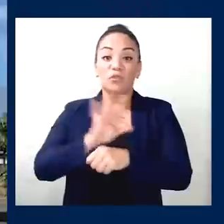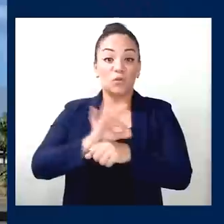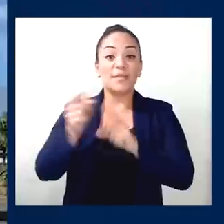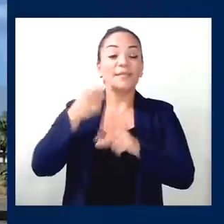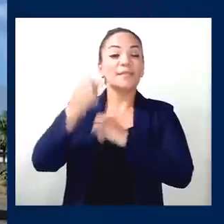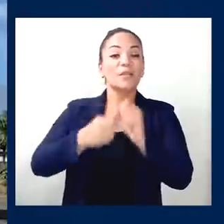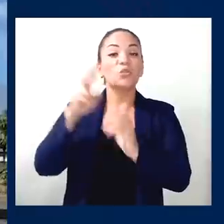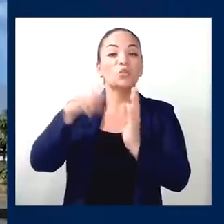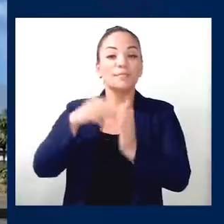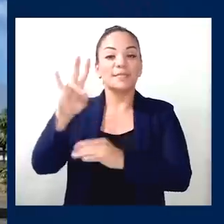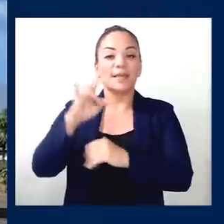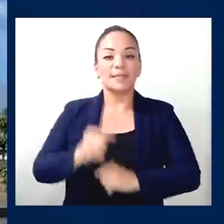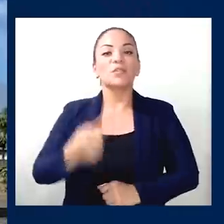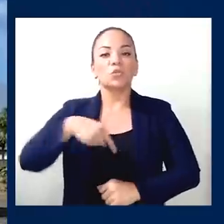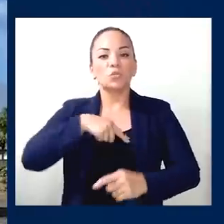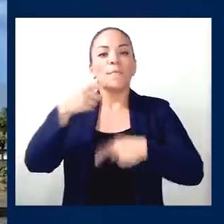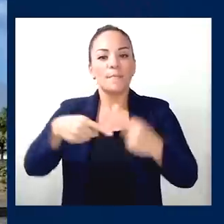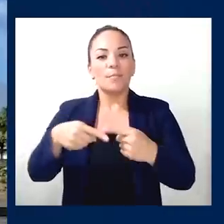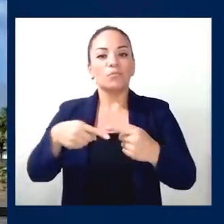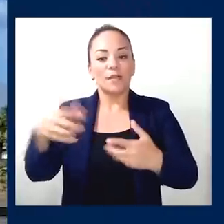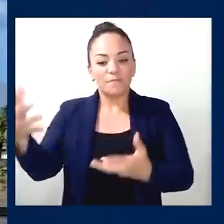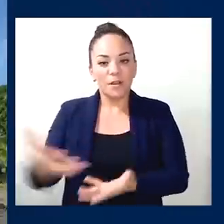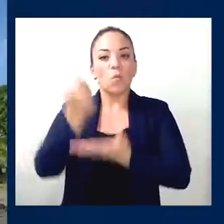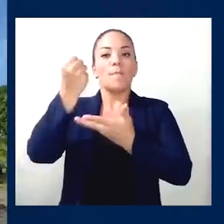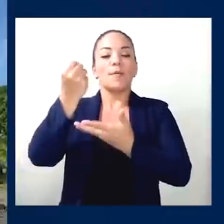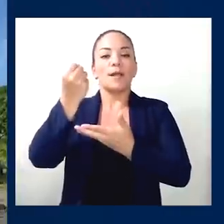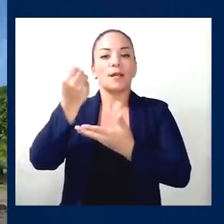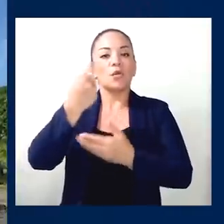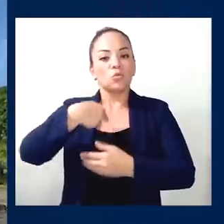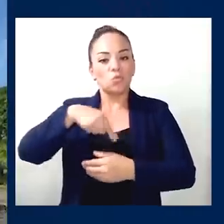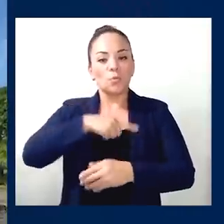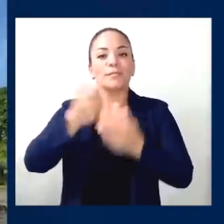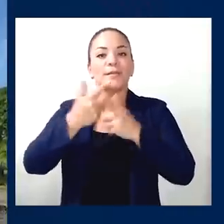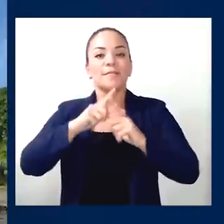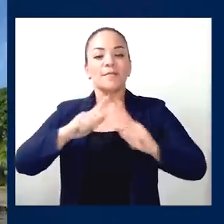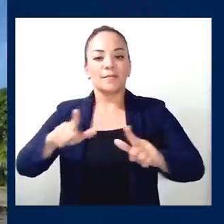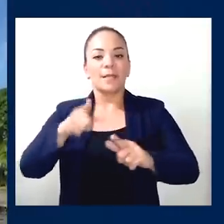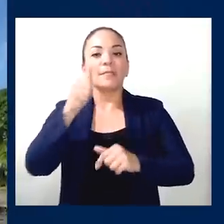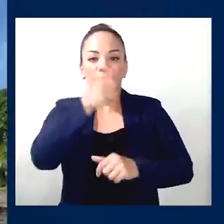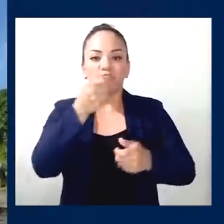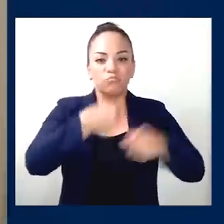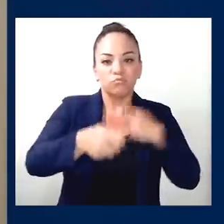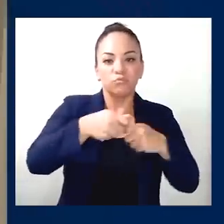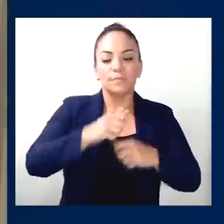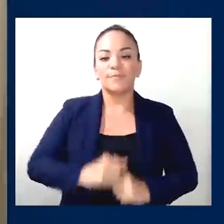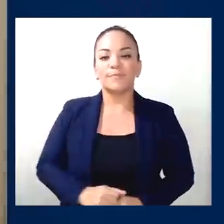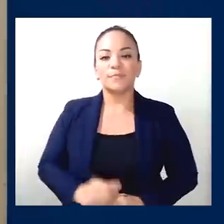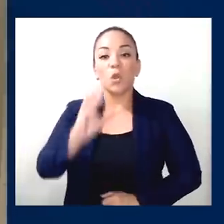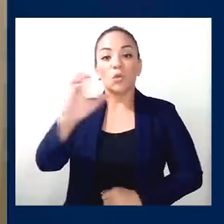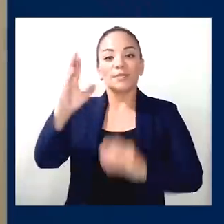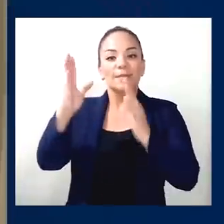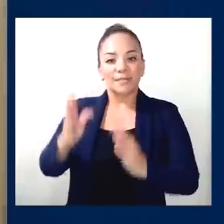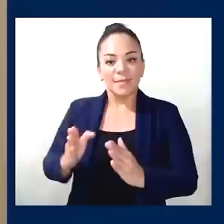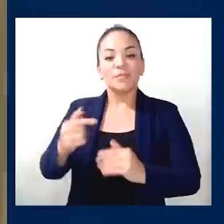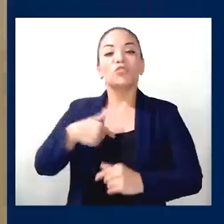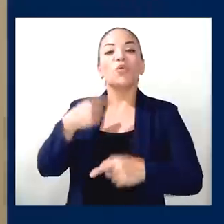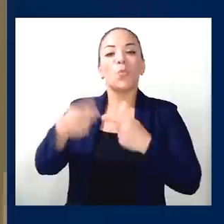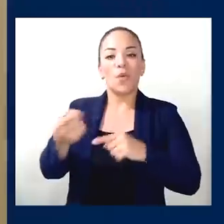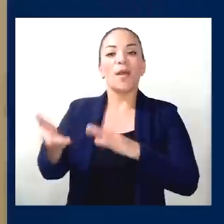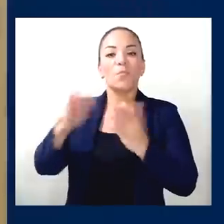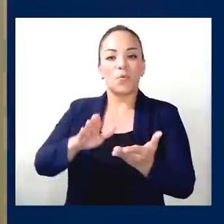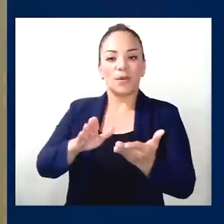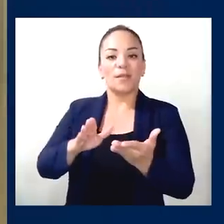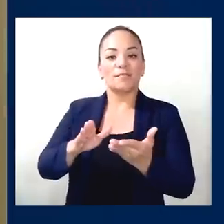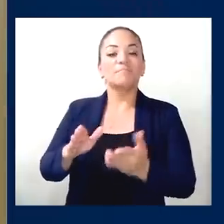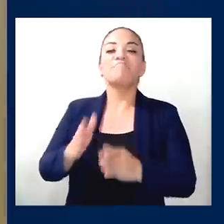2007. Vamos a recuperar nuestra soberanía frente al narcotráfico y el contrabando. Compatriotas, yo me voy a morir